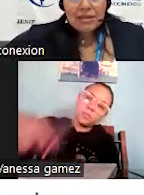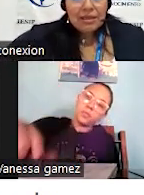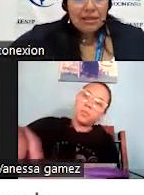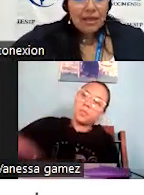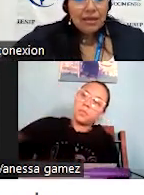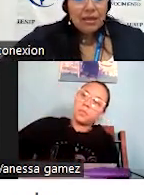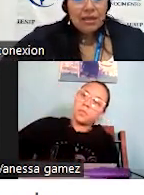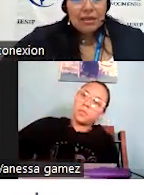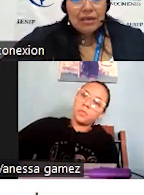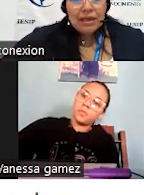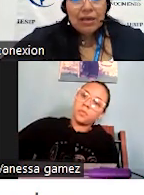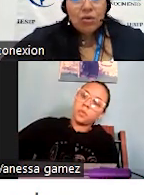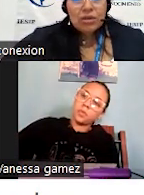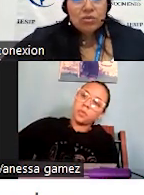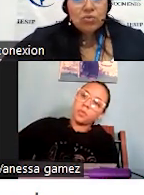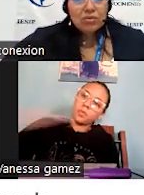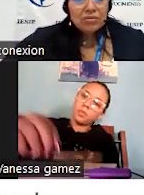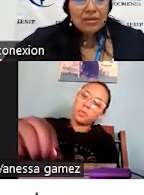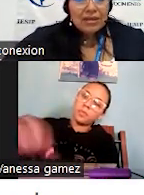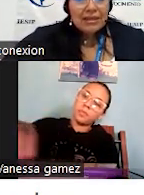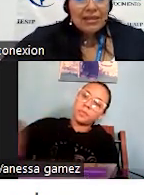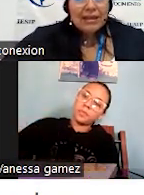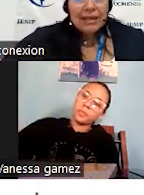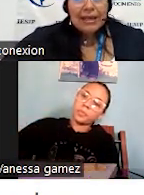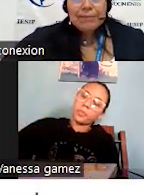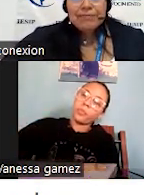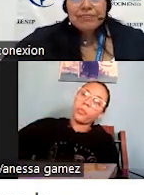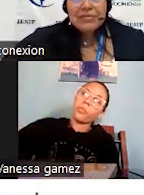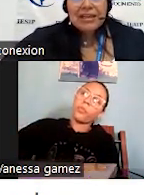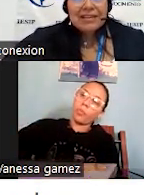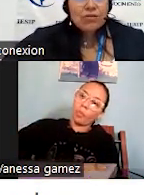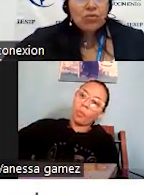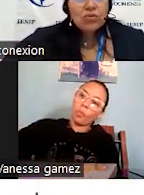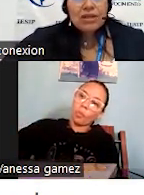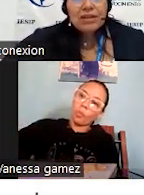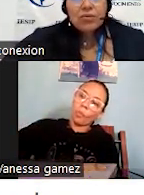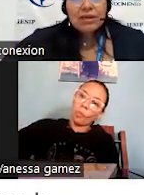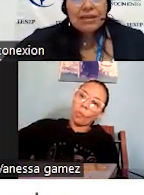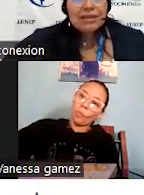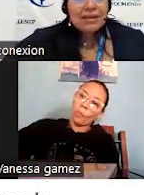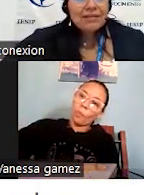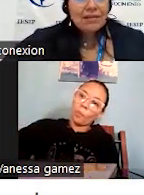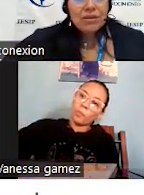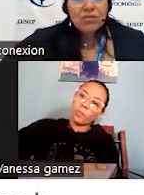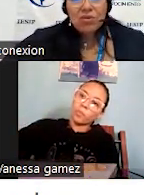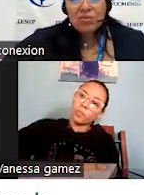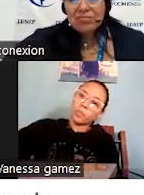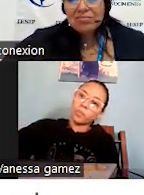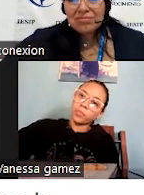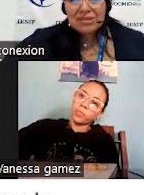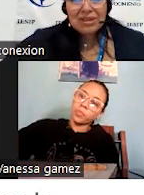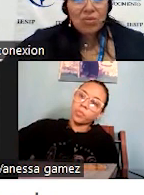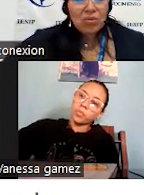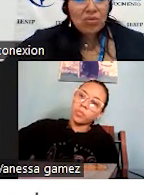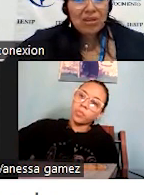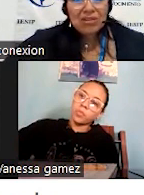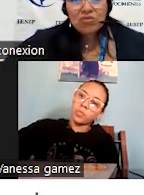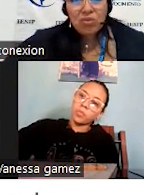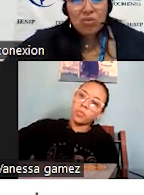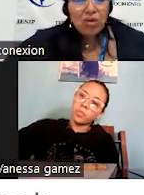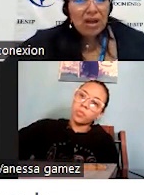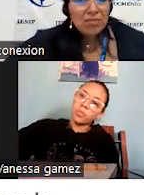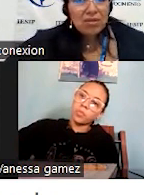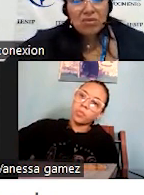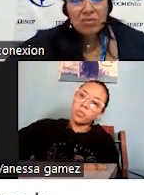en el día, en, en Cotatur, de que, de que si tú no tienes una calidad de servicio, o sea, con,